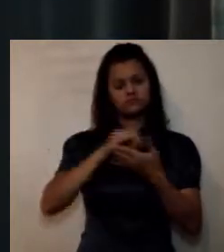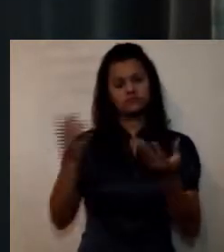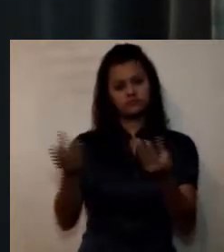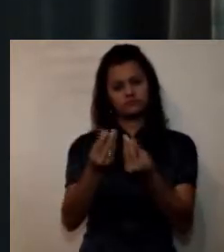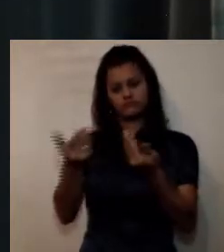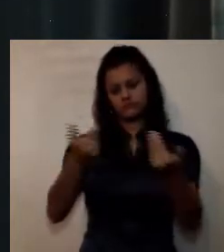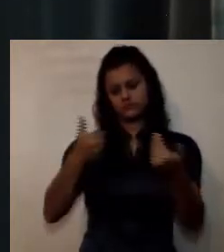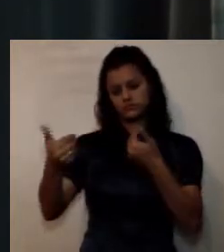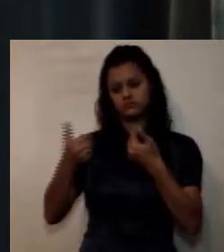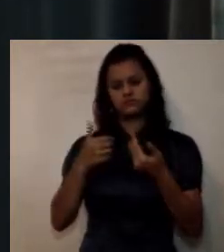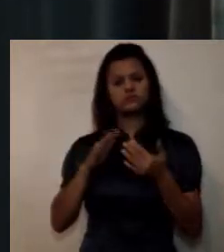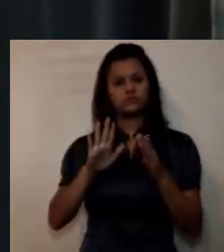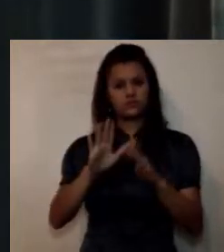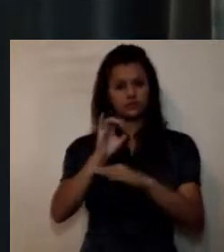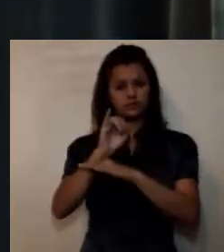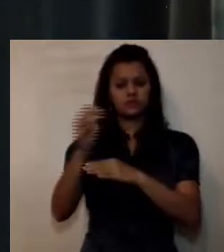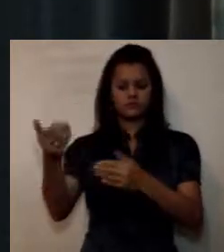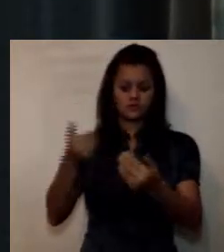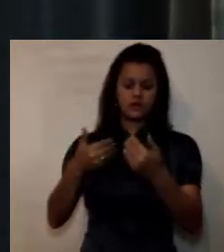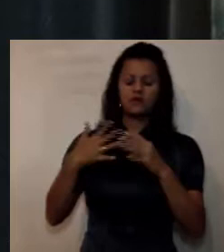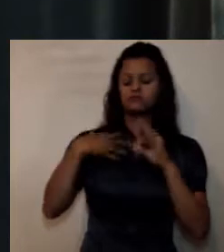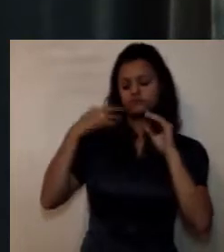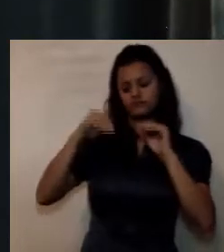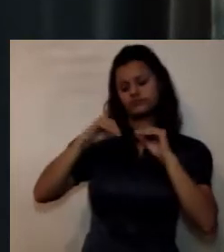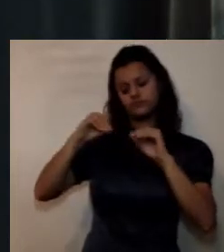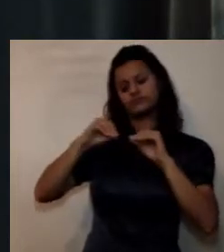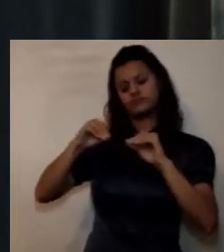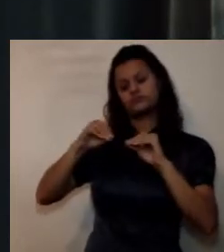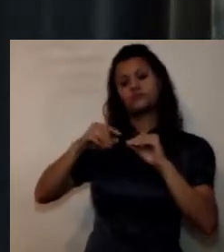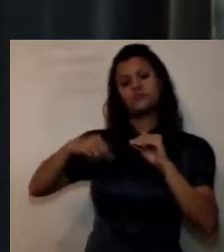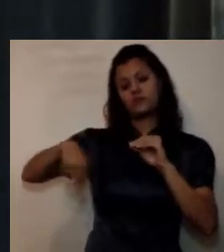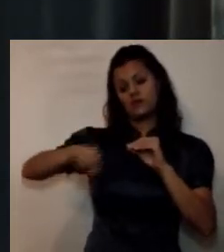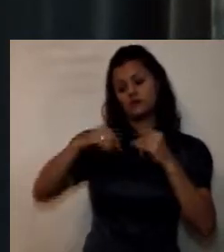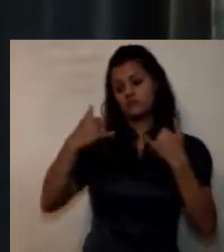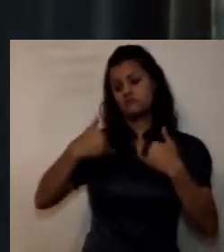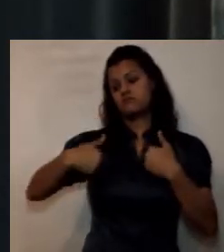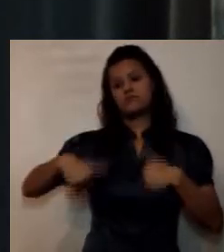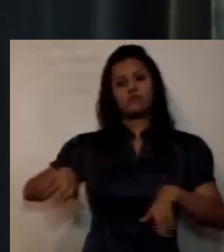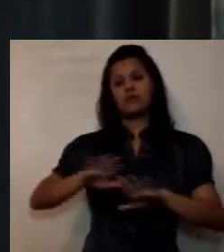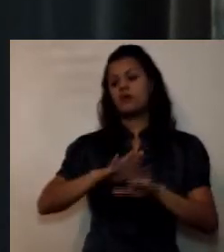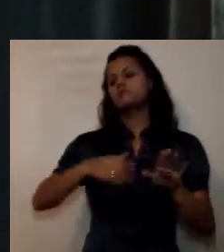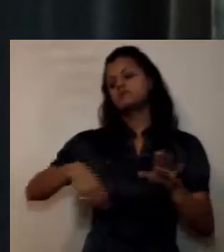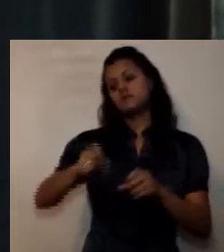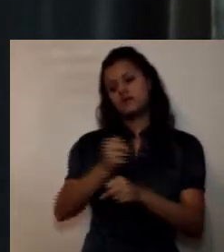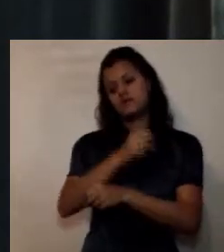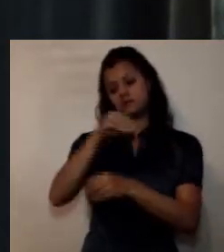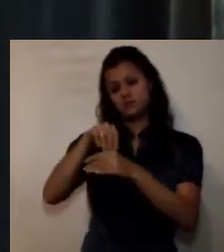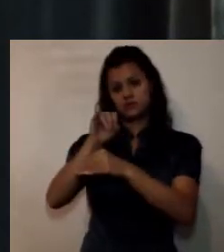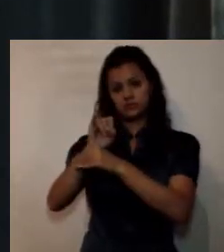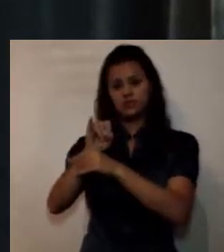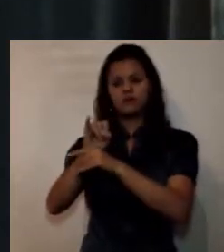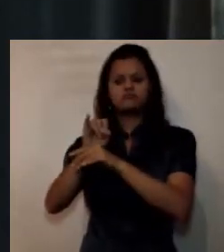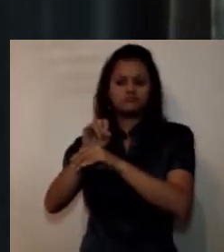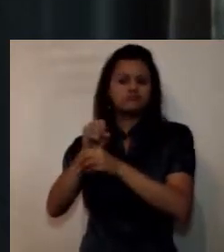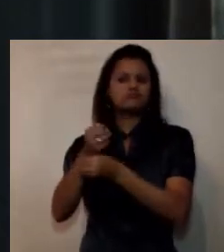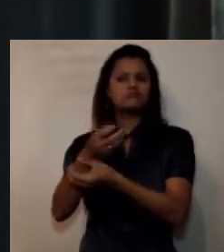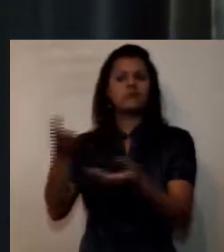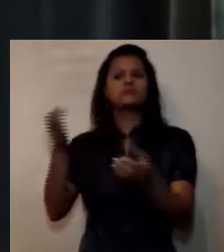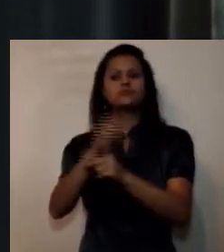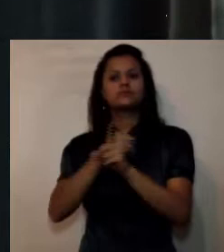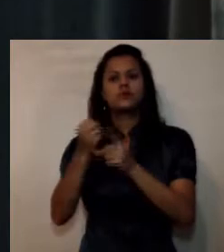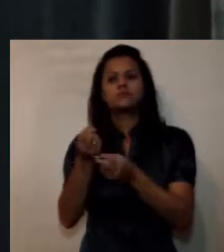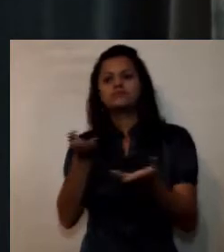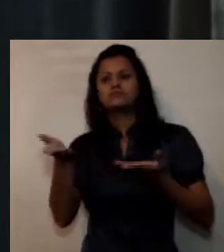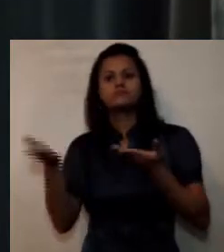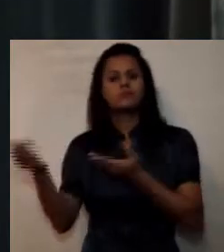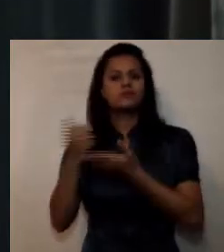de la institución que luego le van a servir no solamente a la institución sino a la sociedad en general adicionalmente